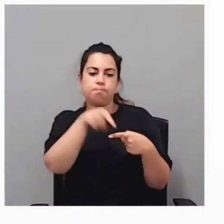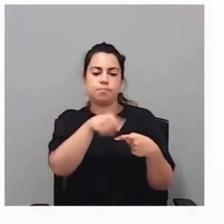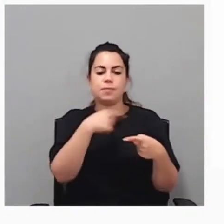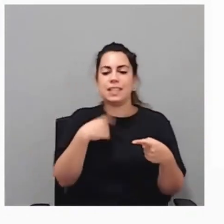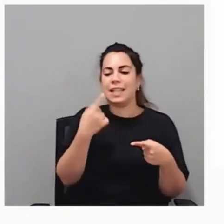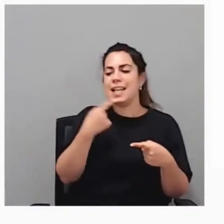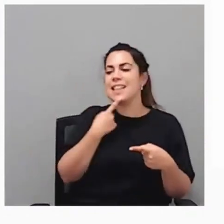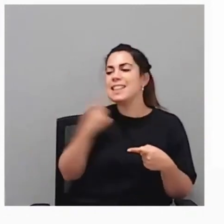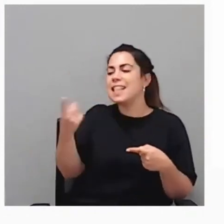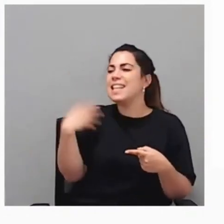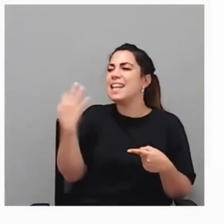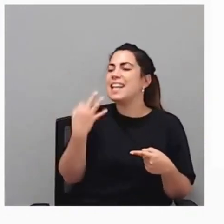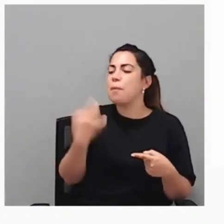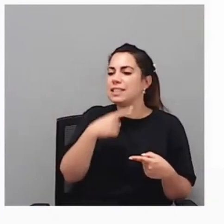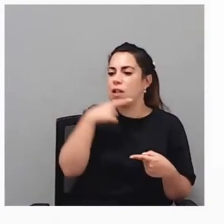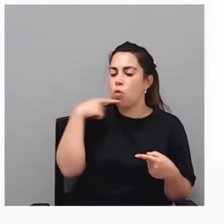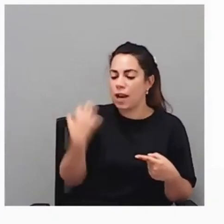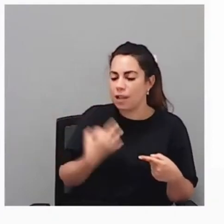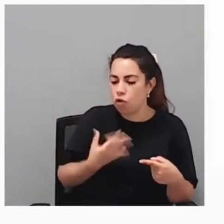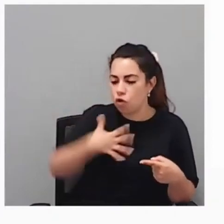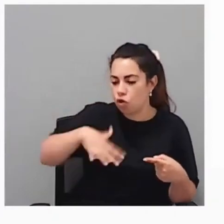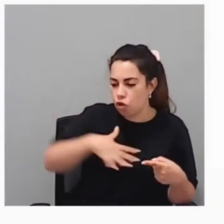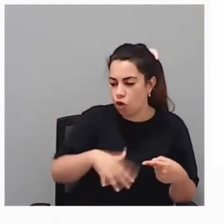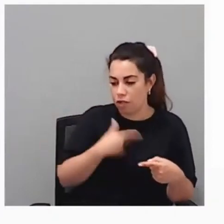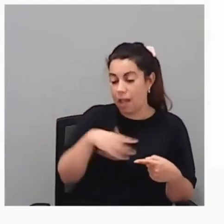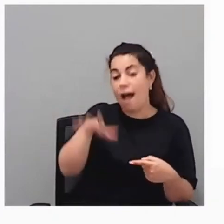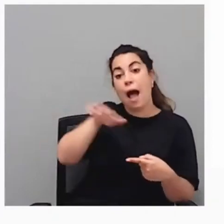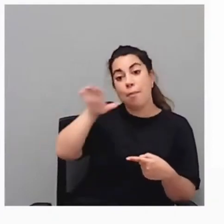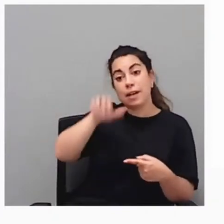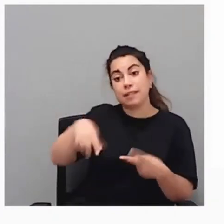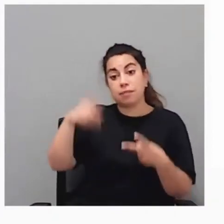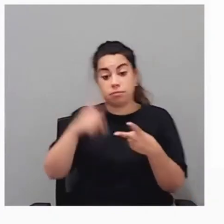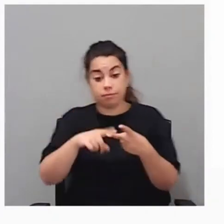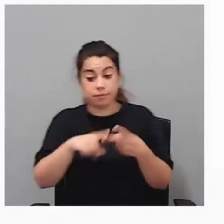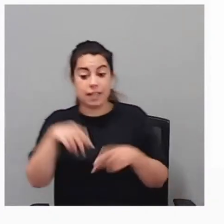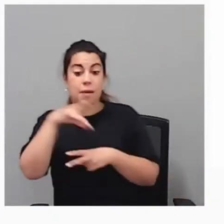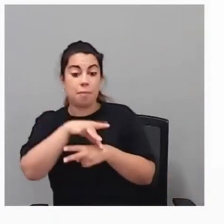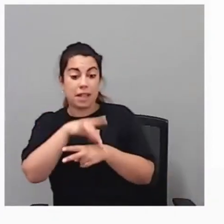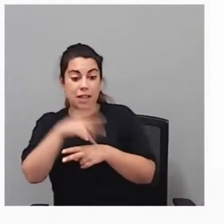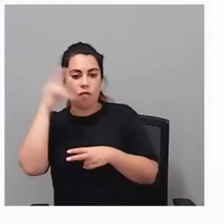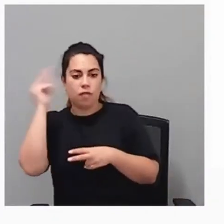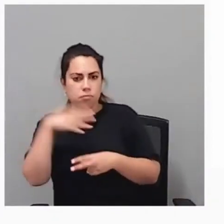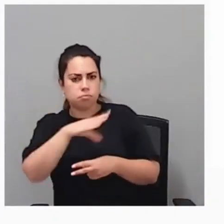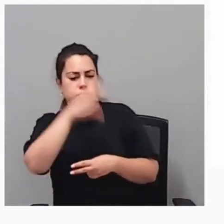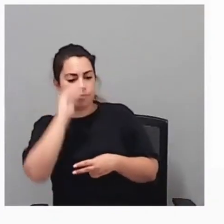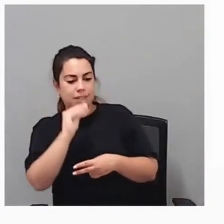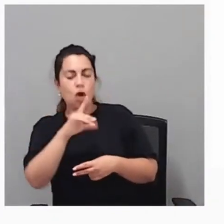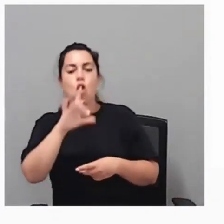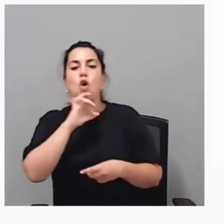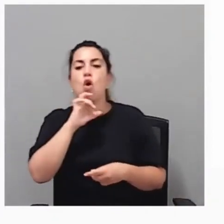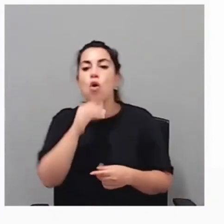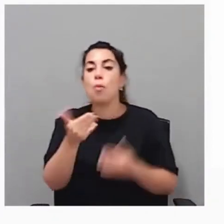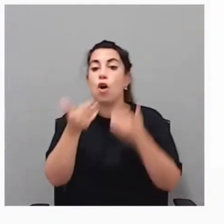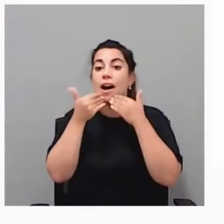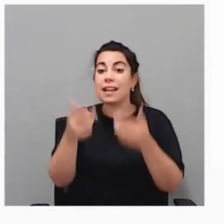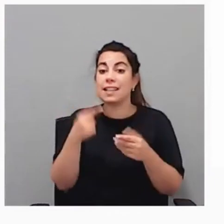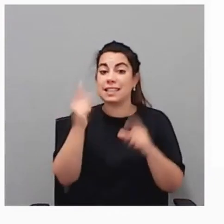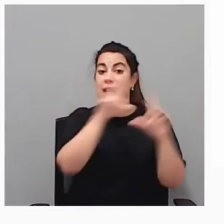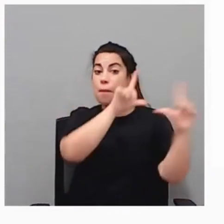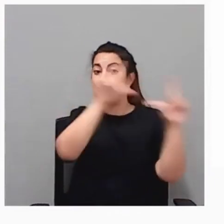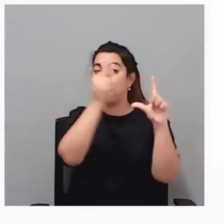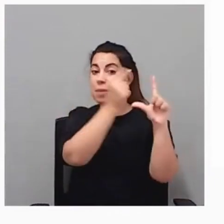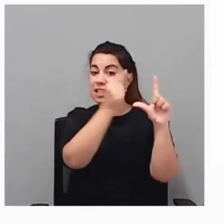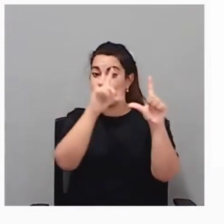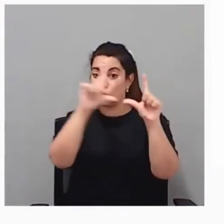mejor. Desarrollamos una serie de recursos a través de pictogramas y también de realidad virtual ahora para que las